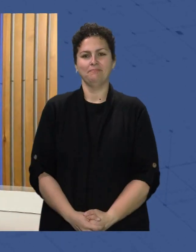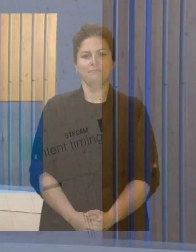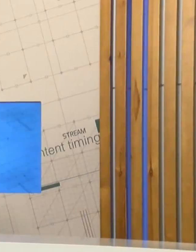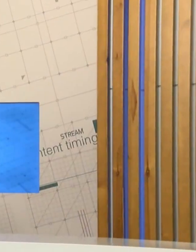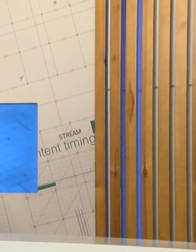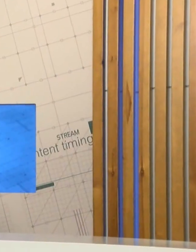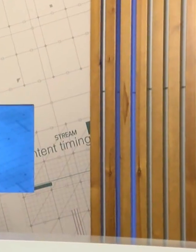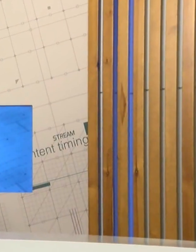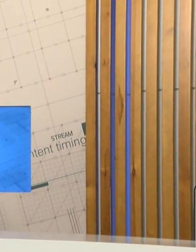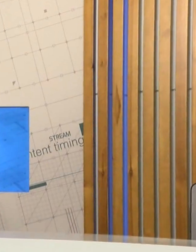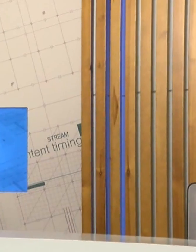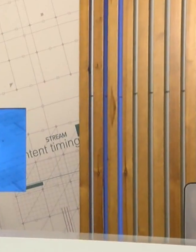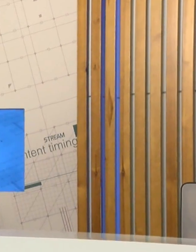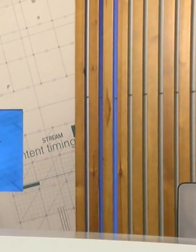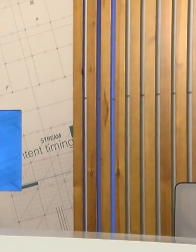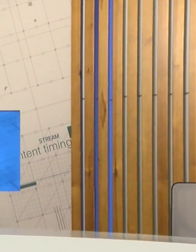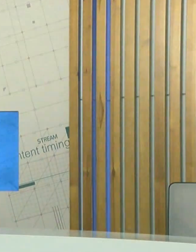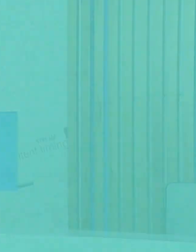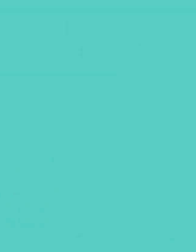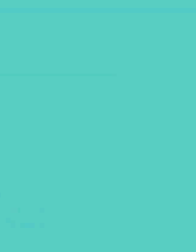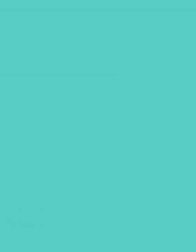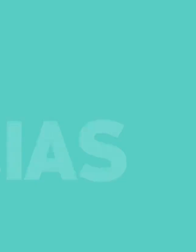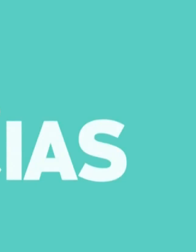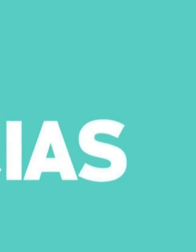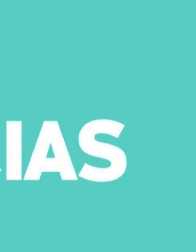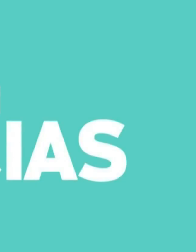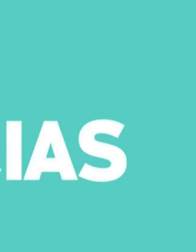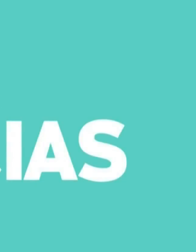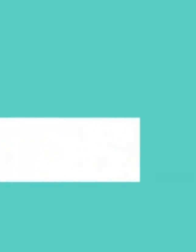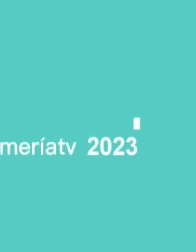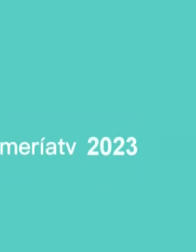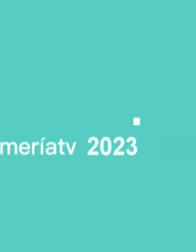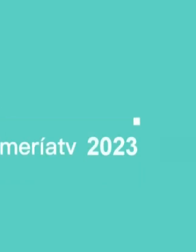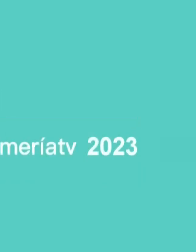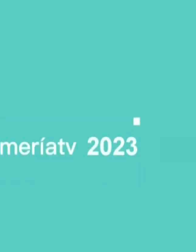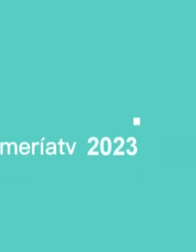Música Música Música Música Música